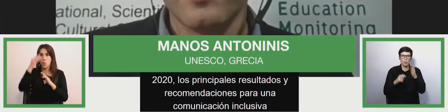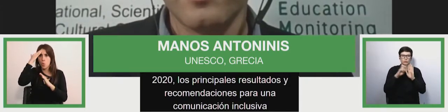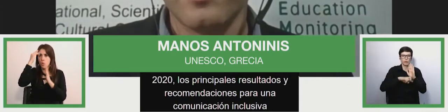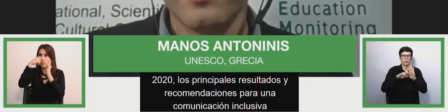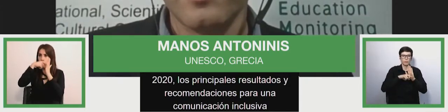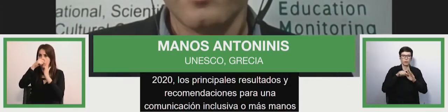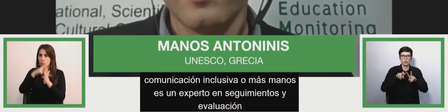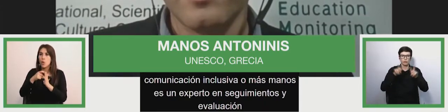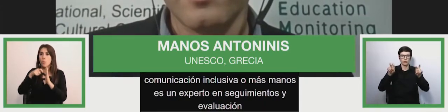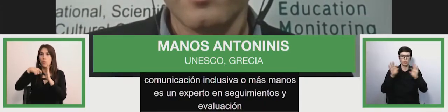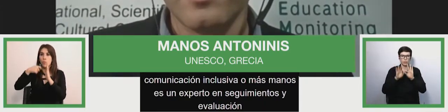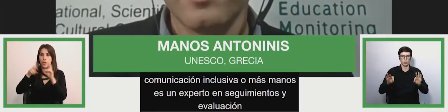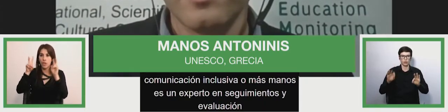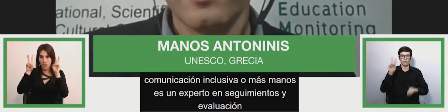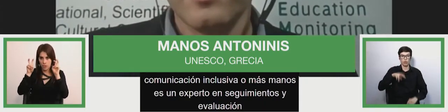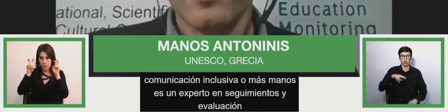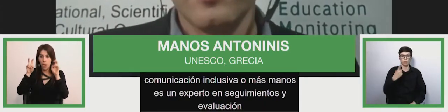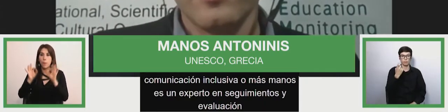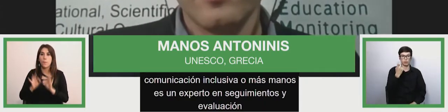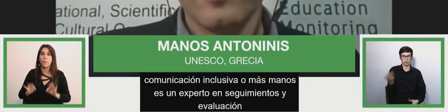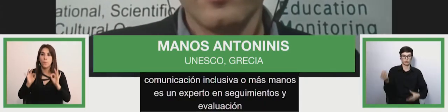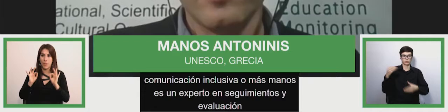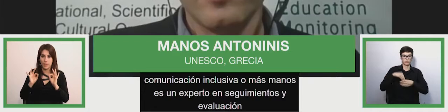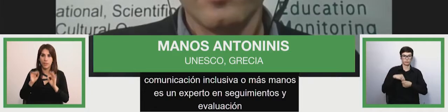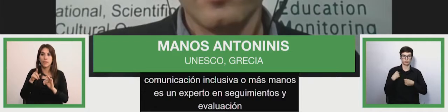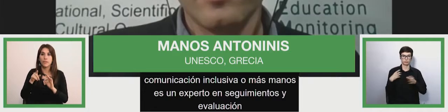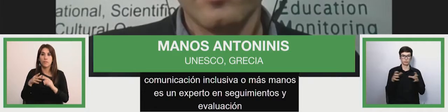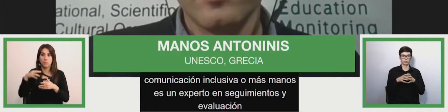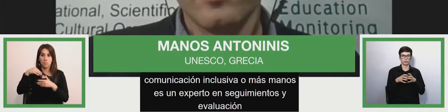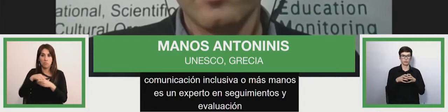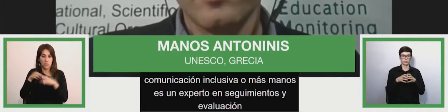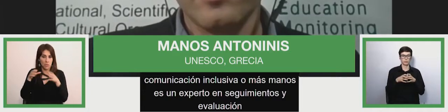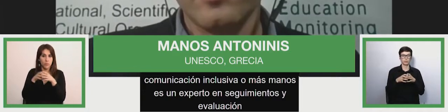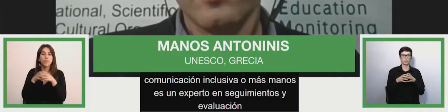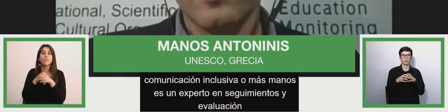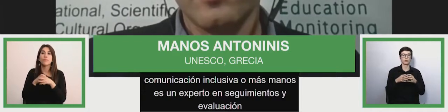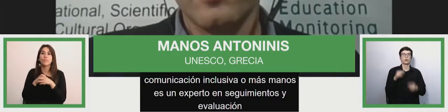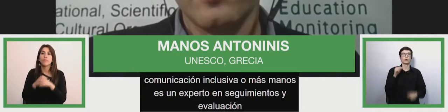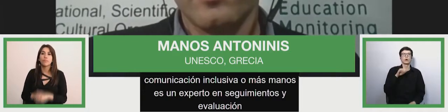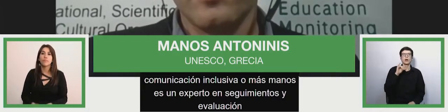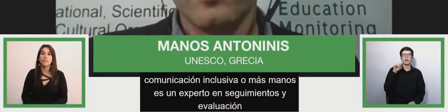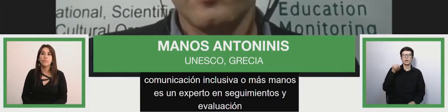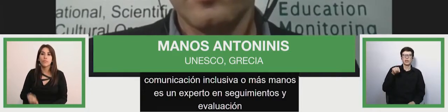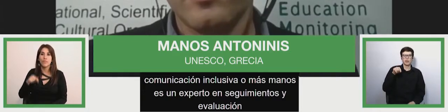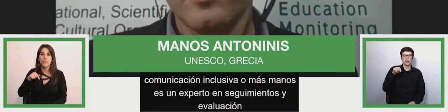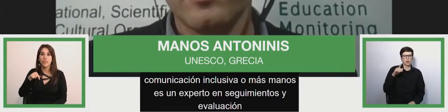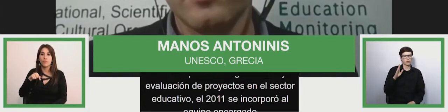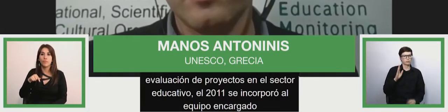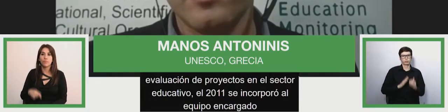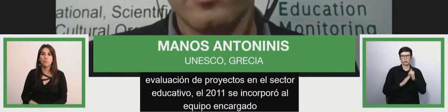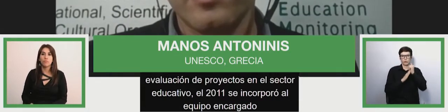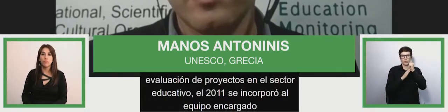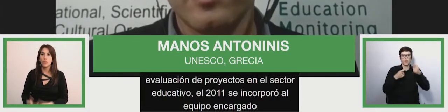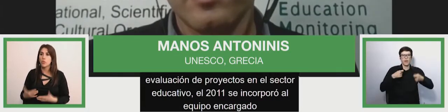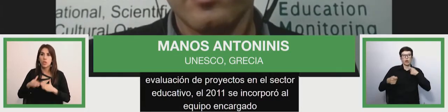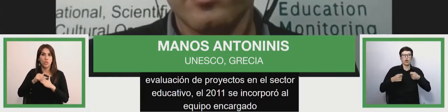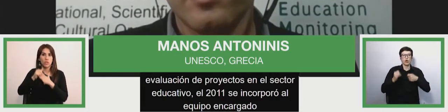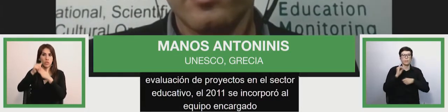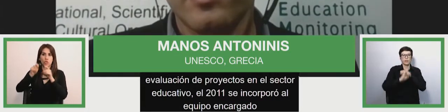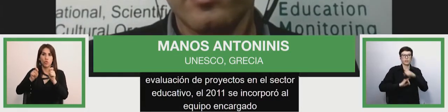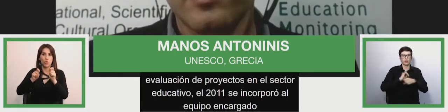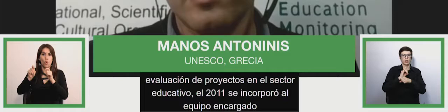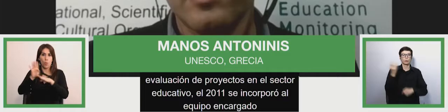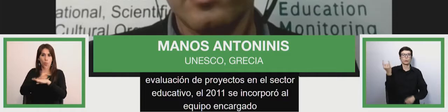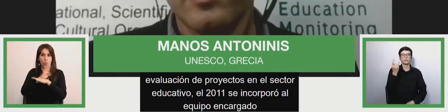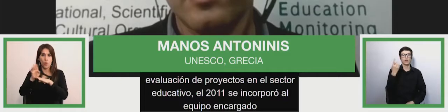educativo. En 2011 se incorporó al equipo encargado del GEM Report. Es titular de una licenciatura en Economía Internacional de la Universidad de